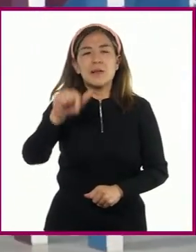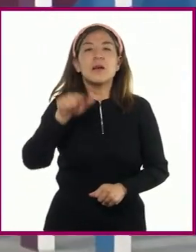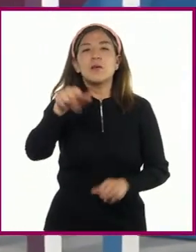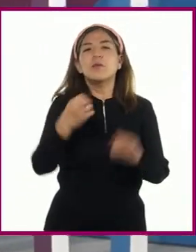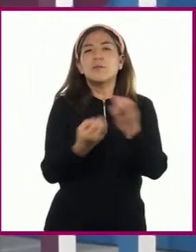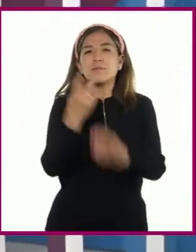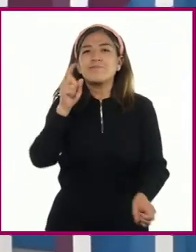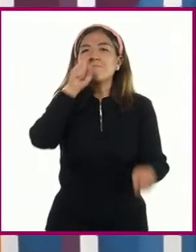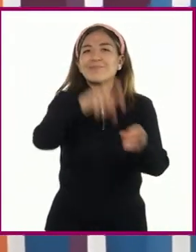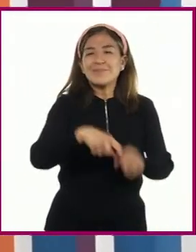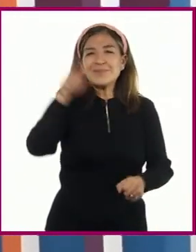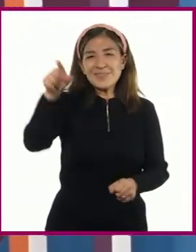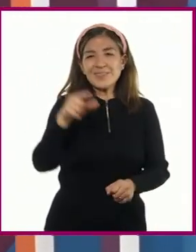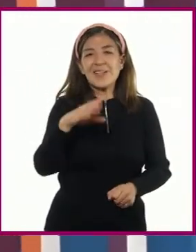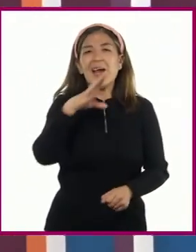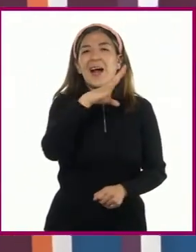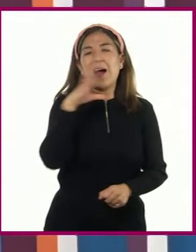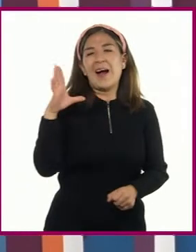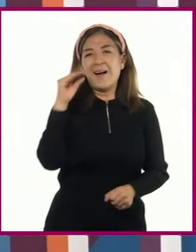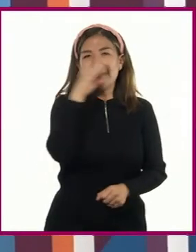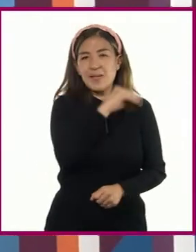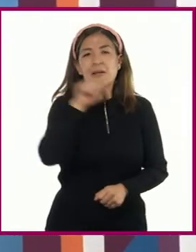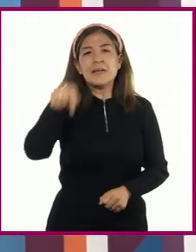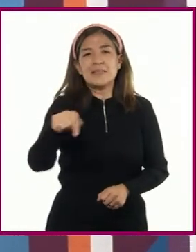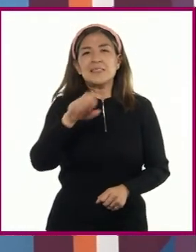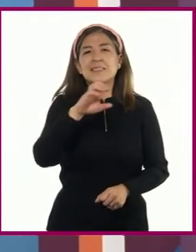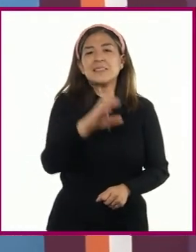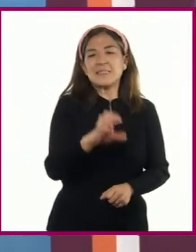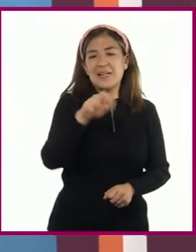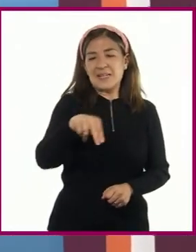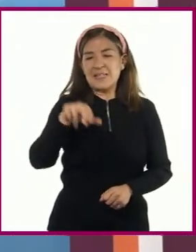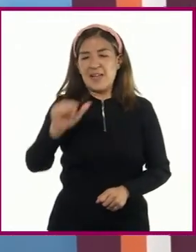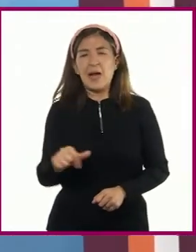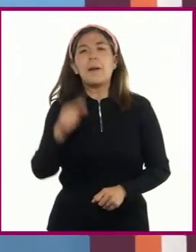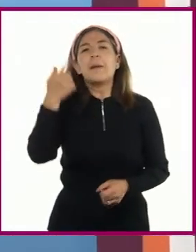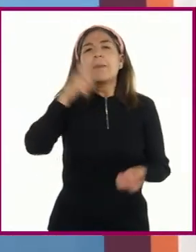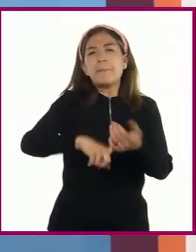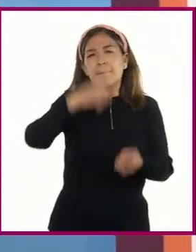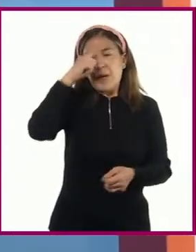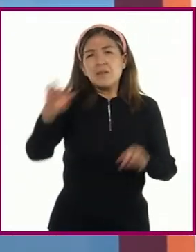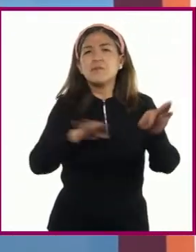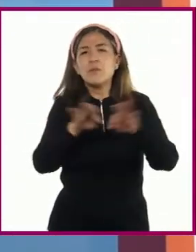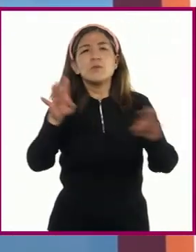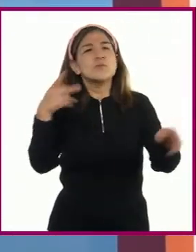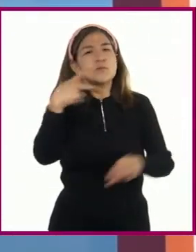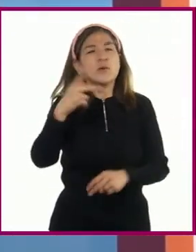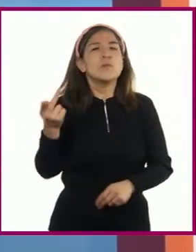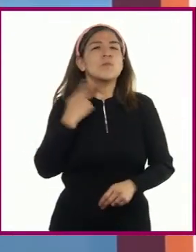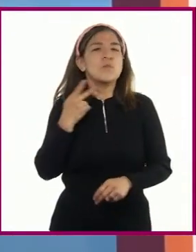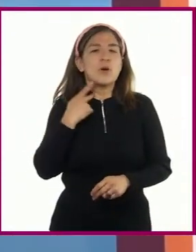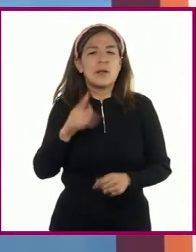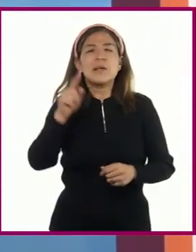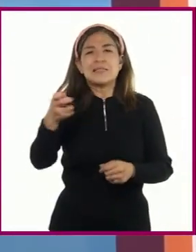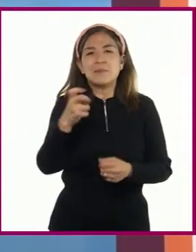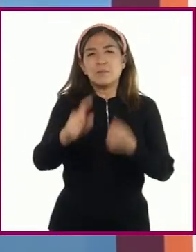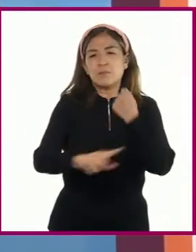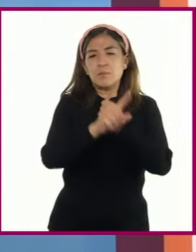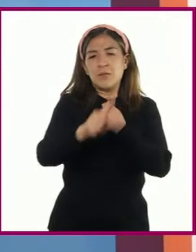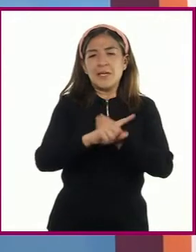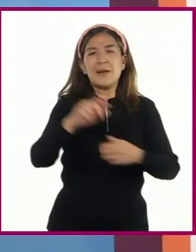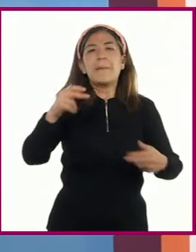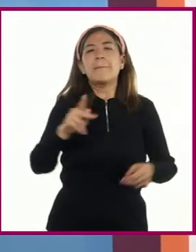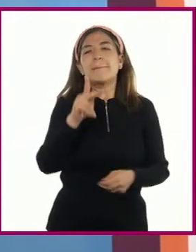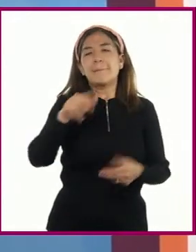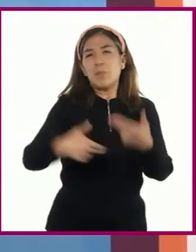Africano y trabajó activamente para abolir las políticas del apartheid, del Partido Nacional